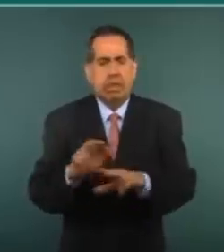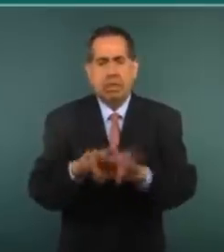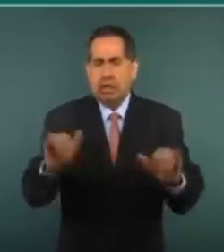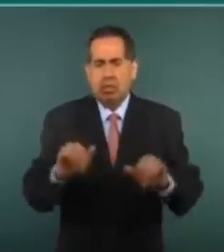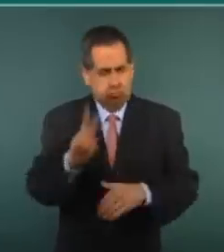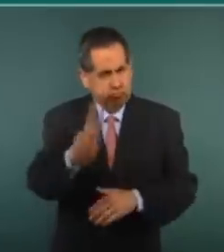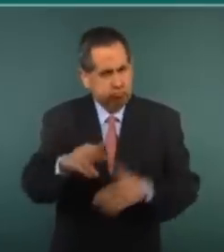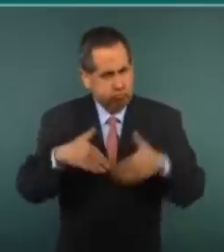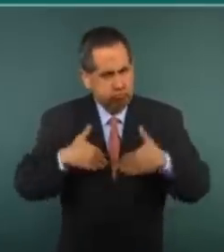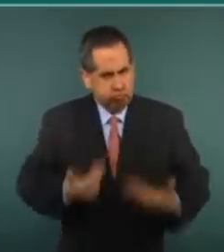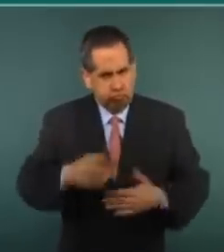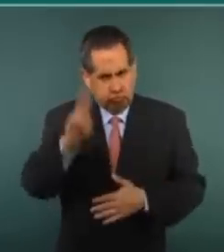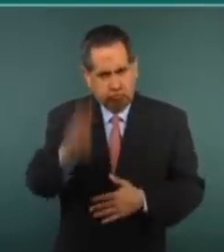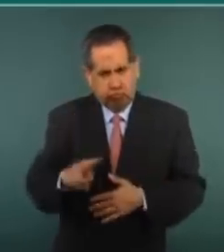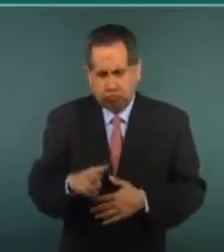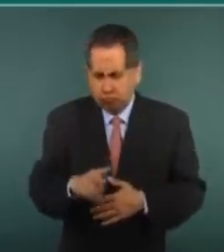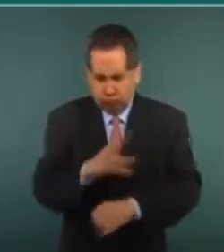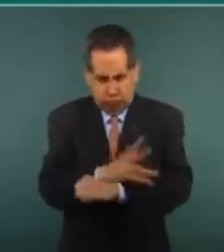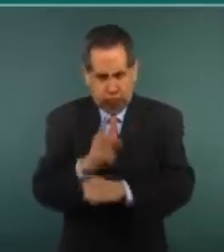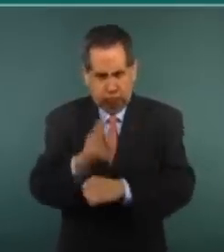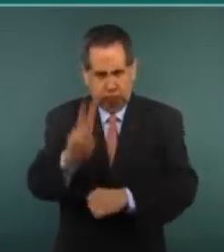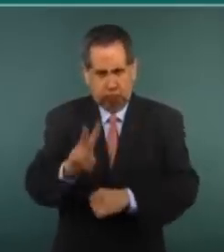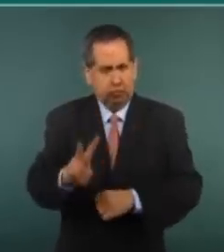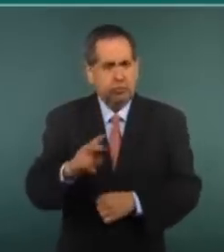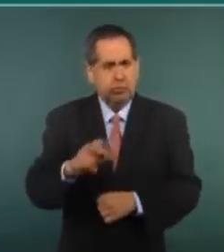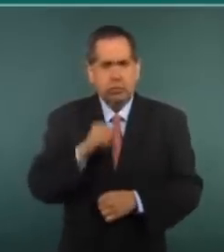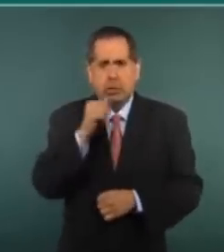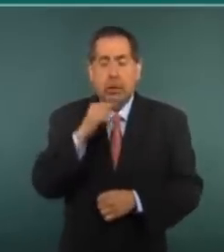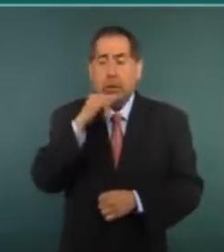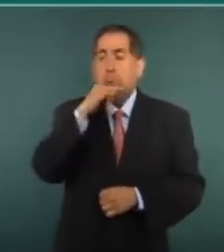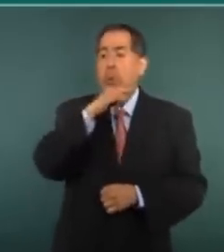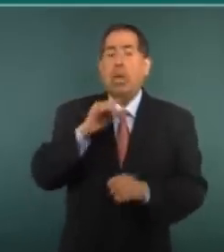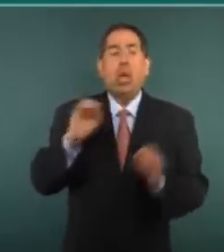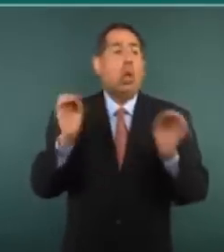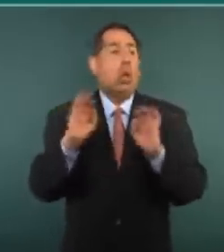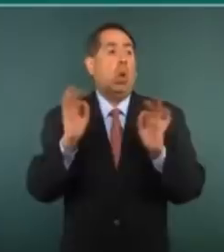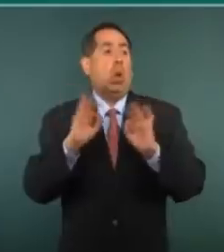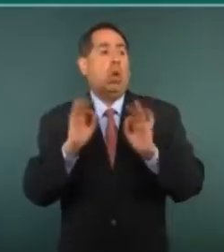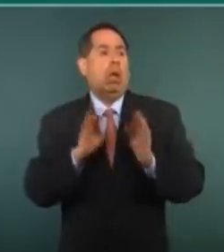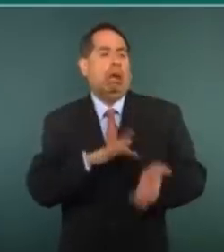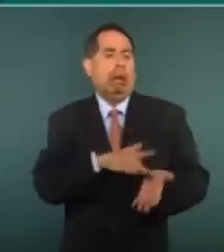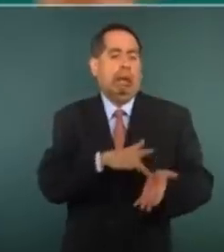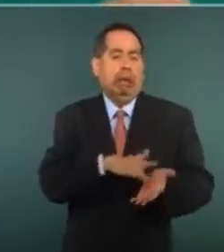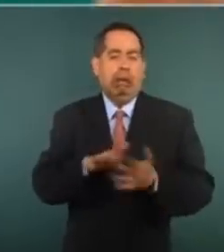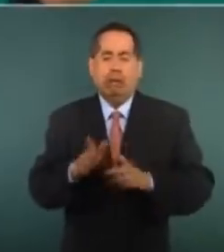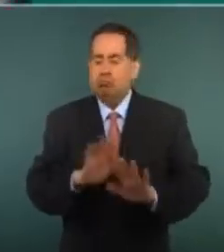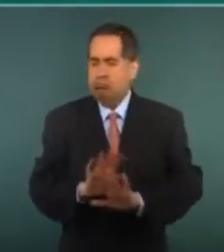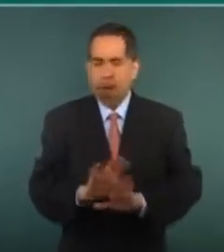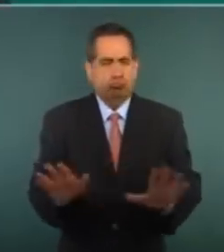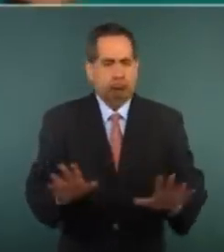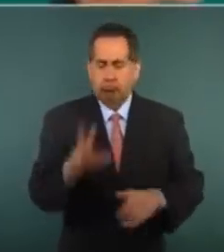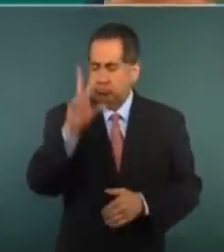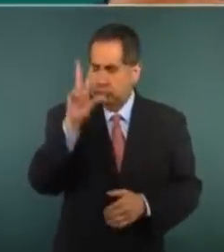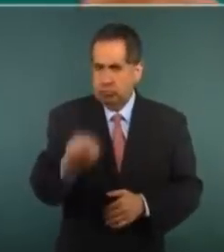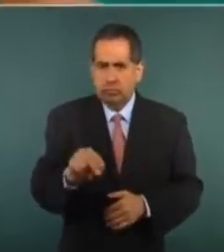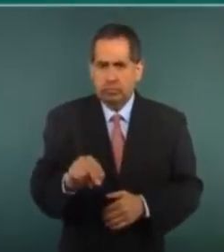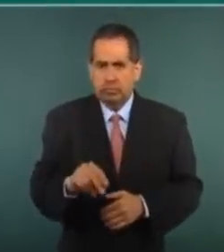sincera, no de manera hipócrita, de decir que